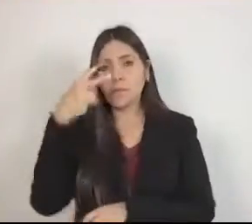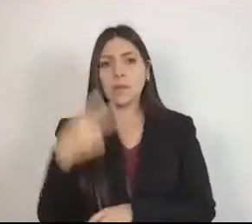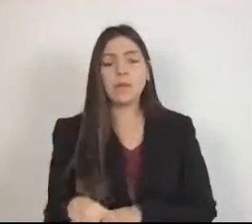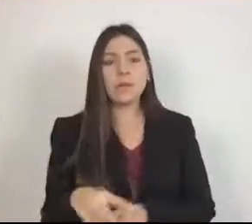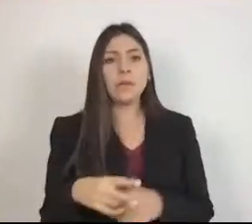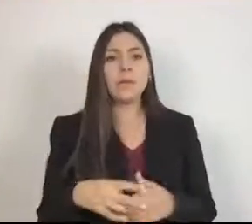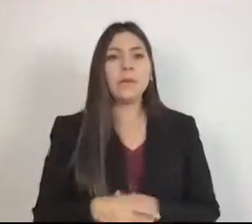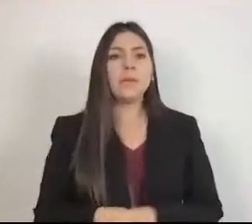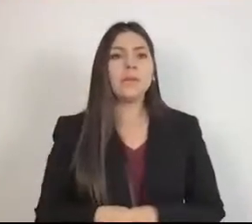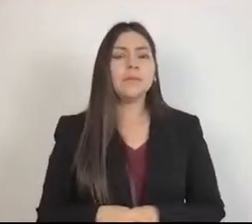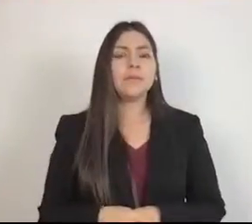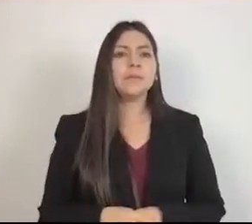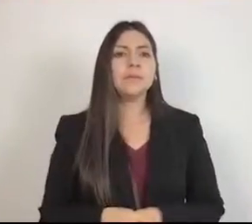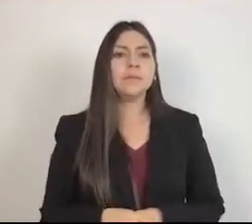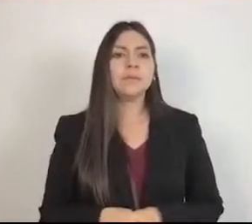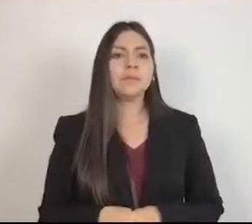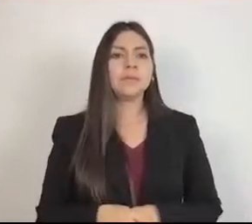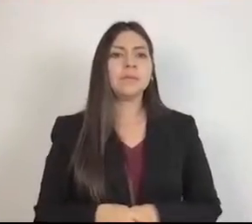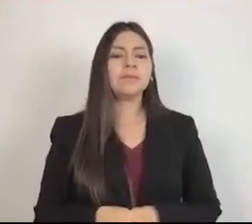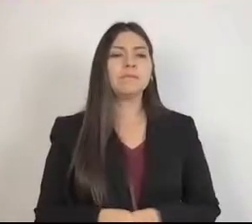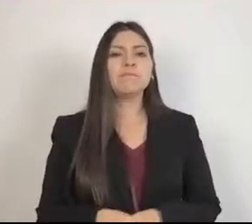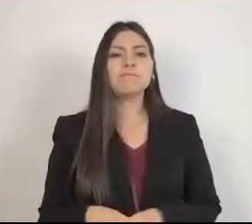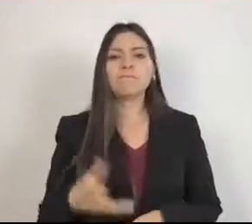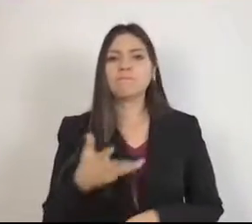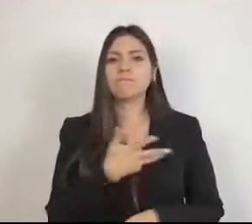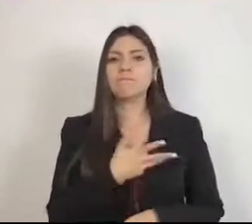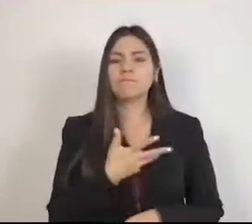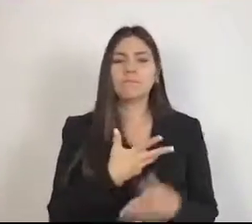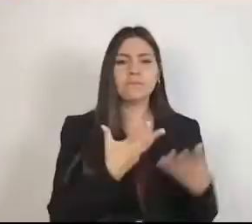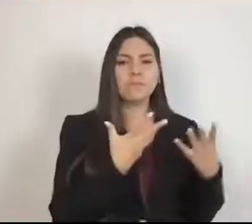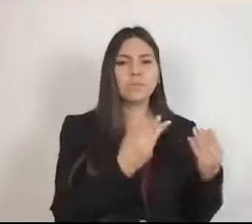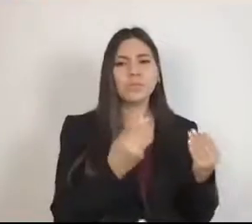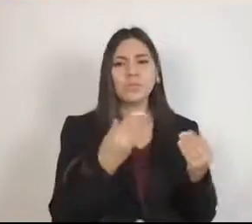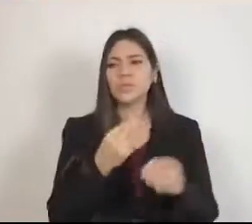Hay carencia de muchos satisfactores.